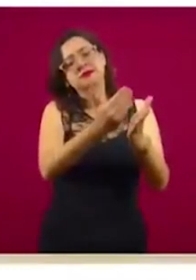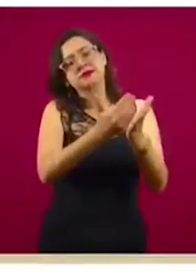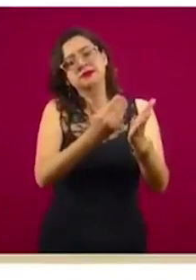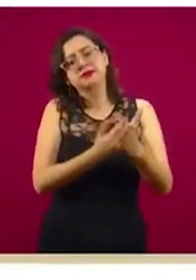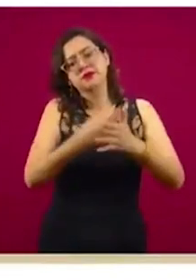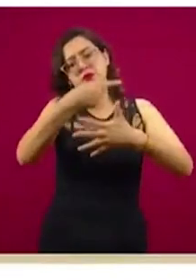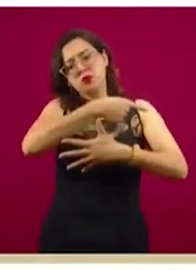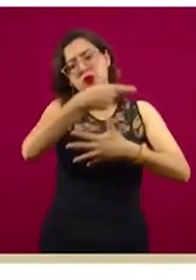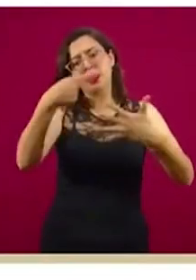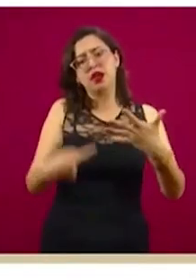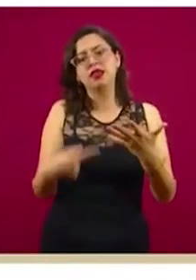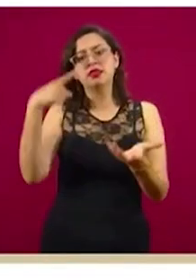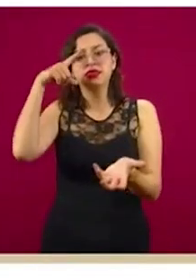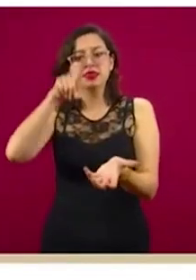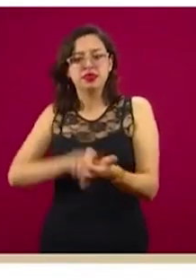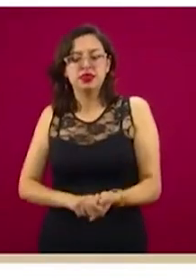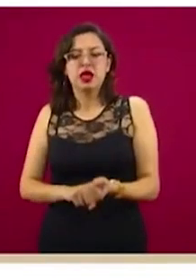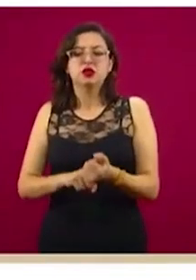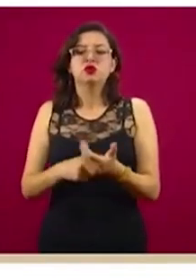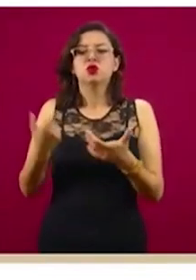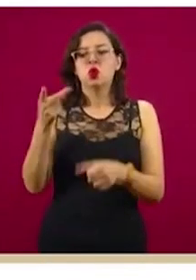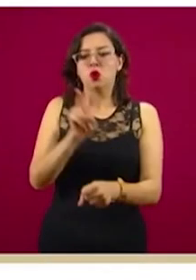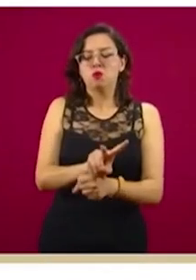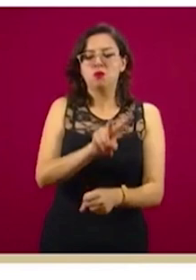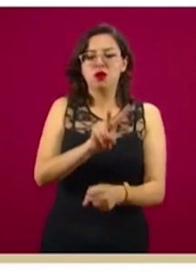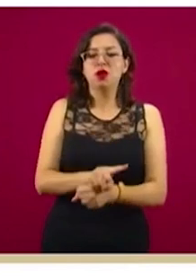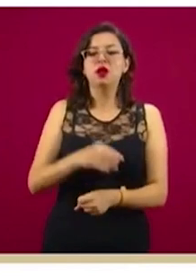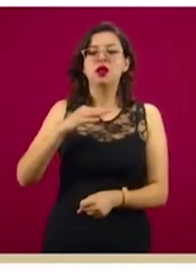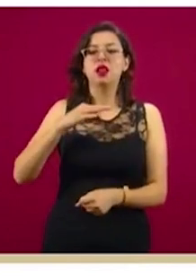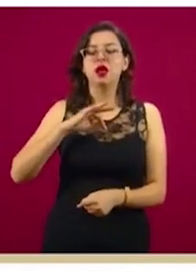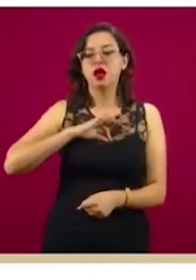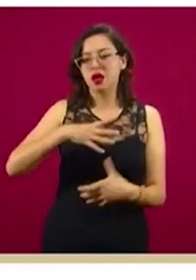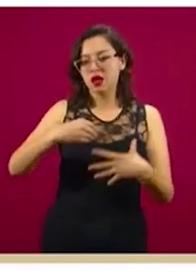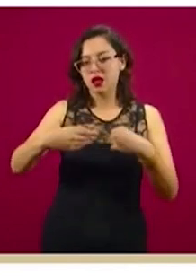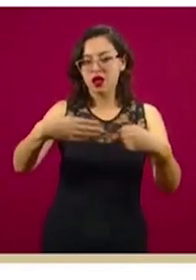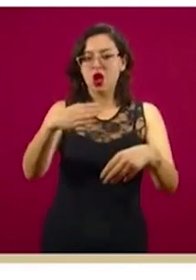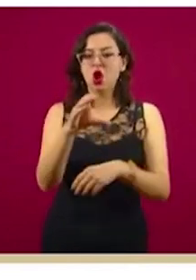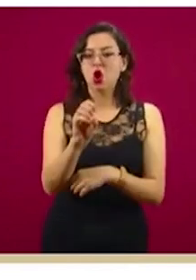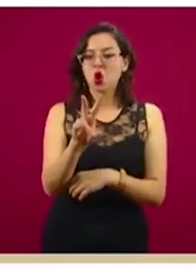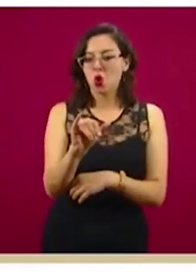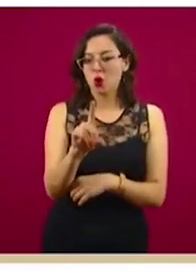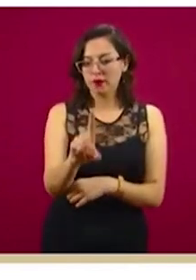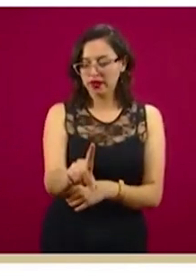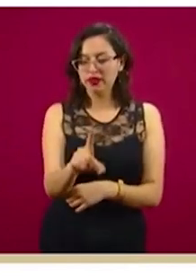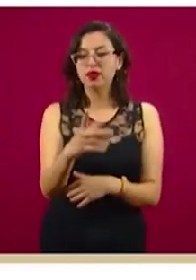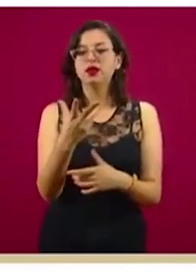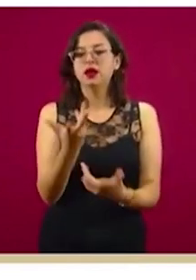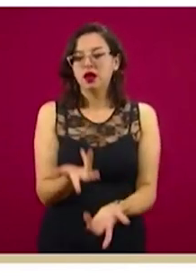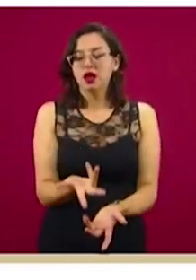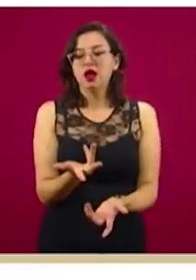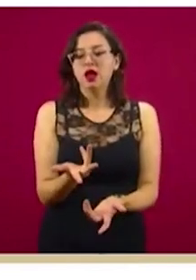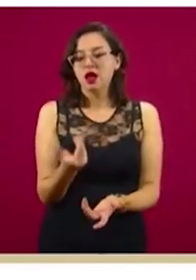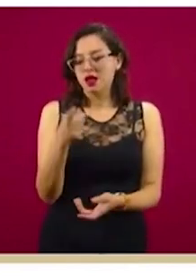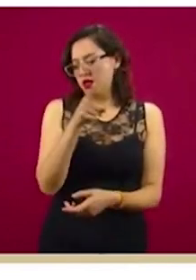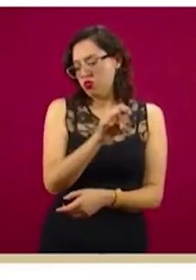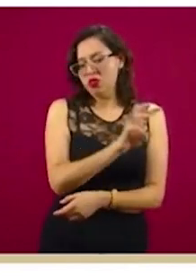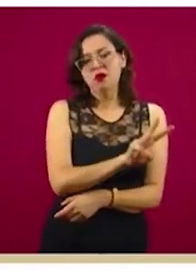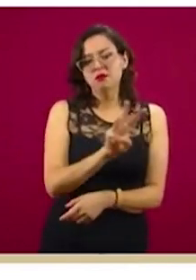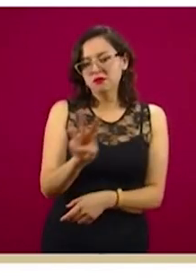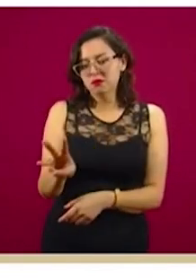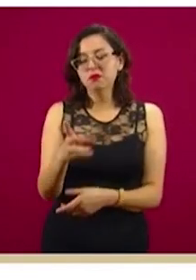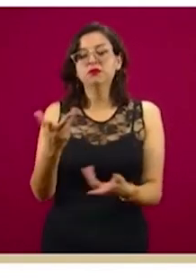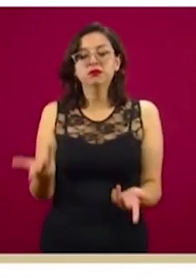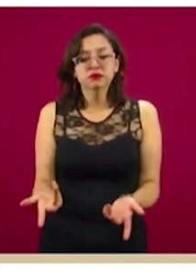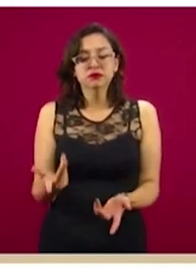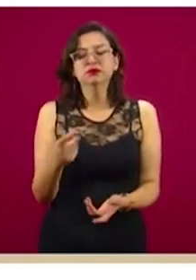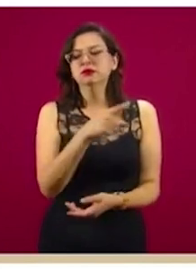está en el manual o lineamientos de vigilancia epidemiológica de COVID que están en el micrositio. Entonces,